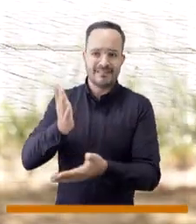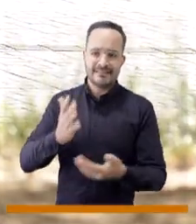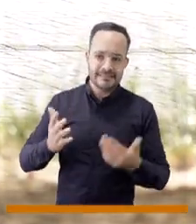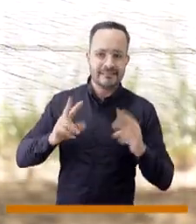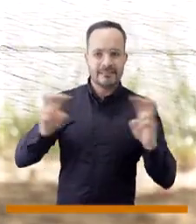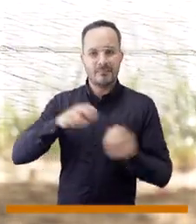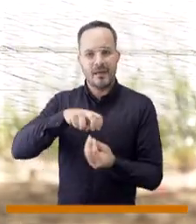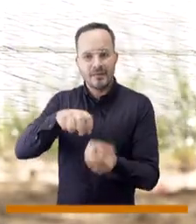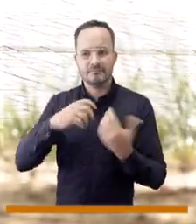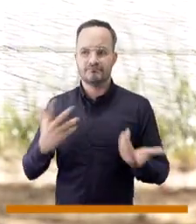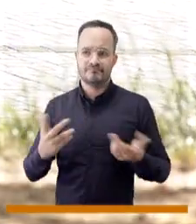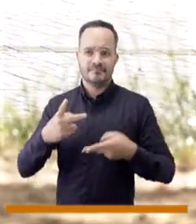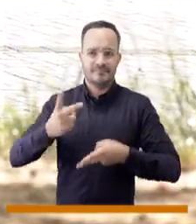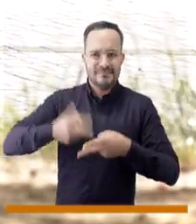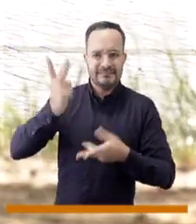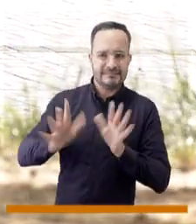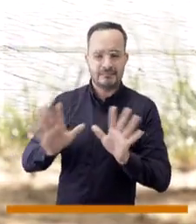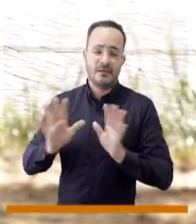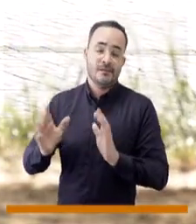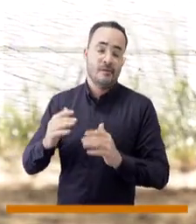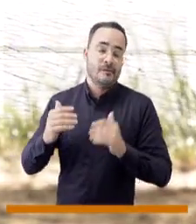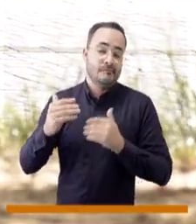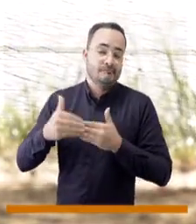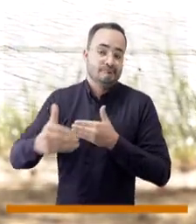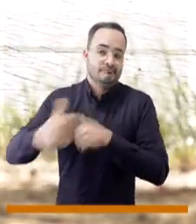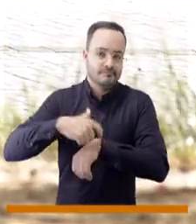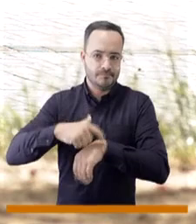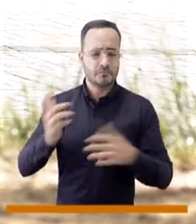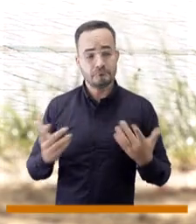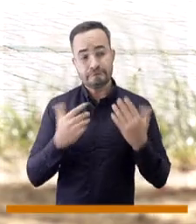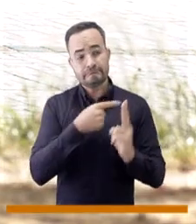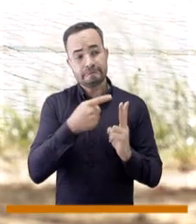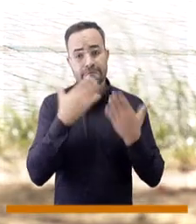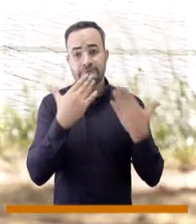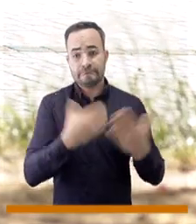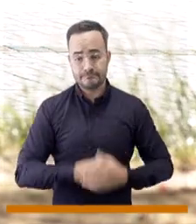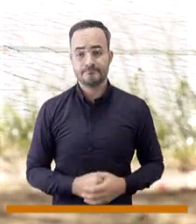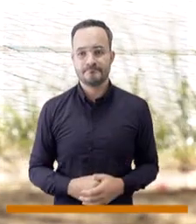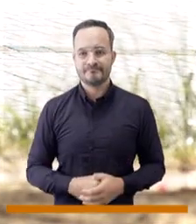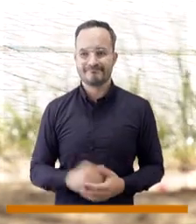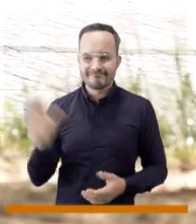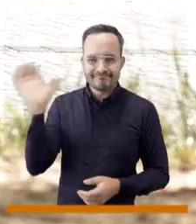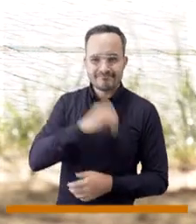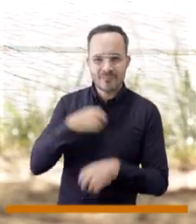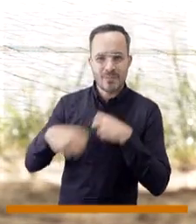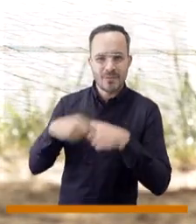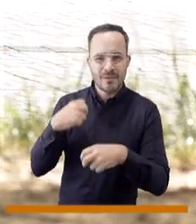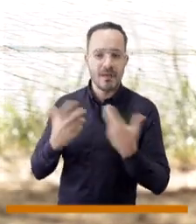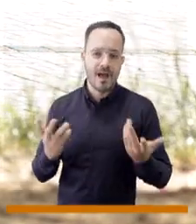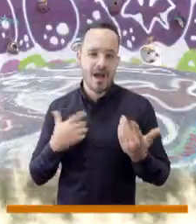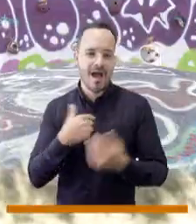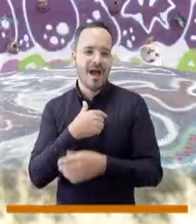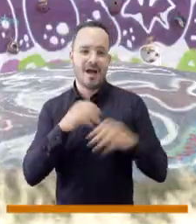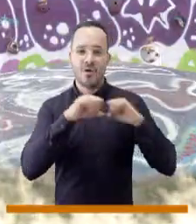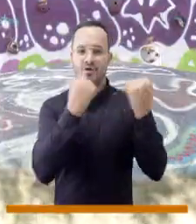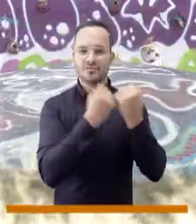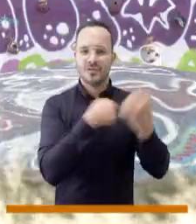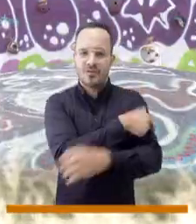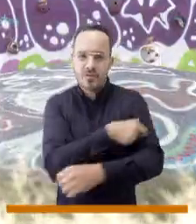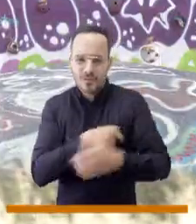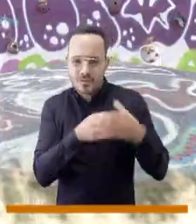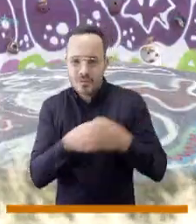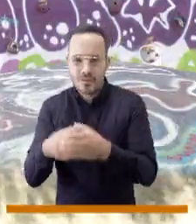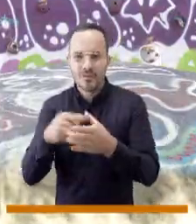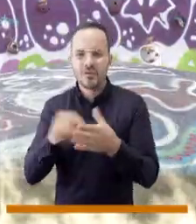se van a notar, que es seguridad, que es movilidad, pero ya se empiezan a ver cambios y estamos muy agradecidos con estos concejales. Esta y otras